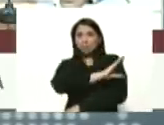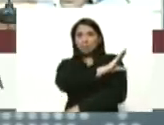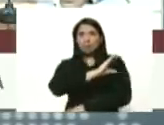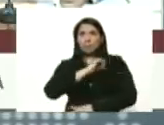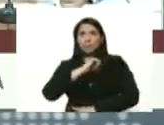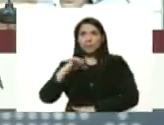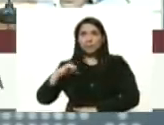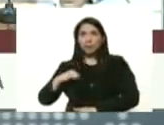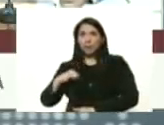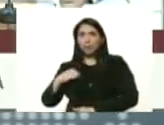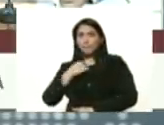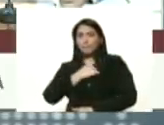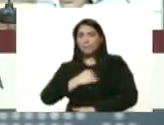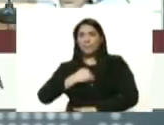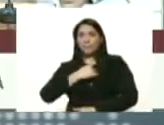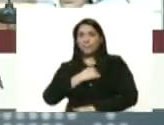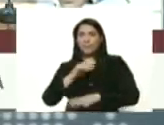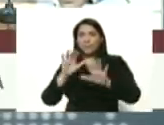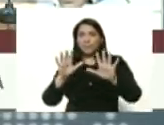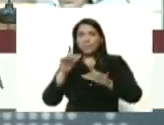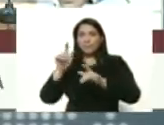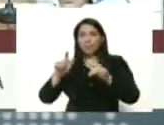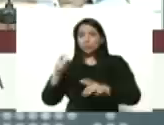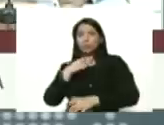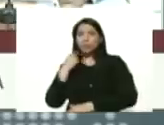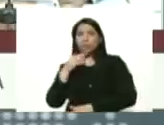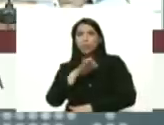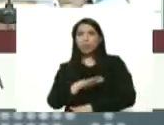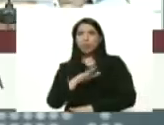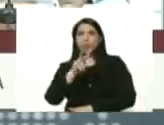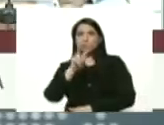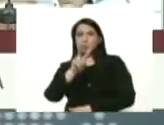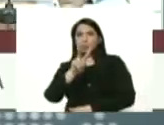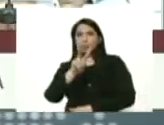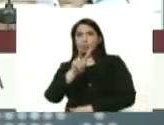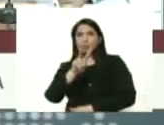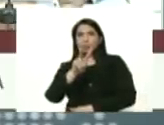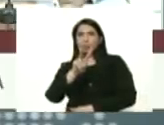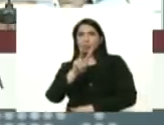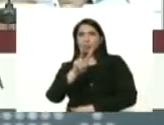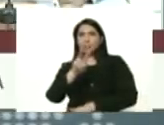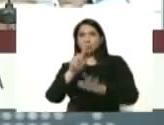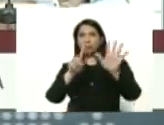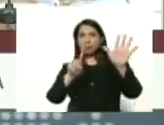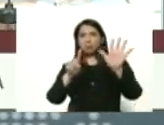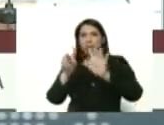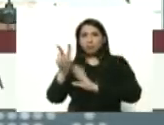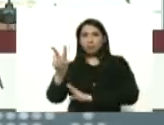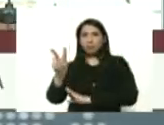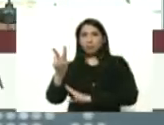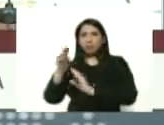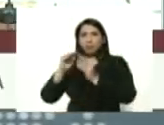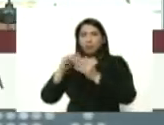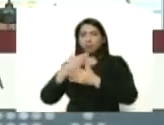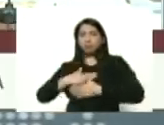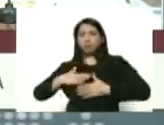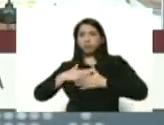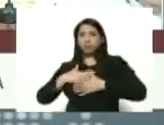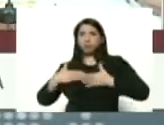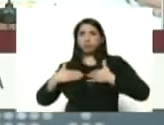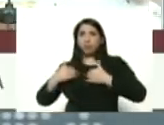lamentablemente 10 fallecidos y 262 recuperados